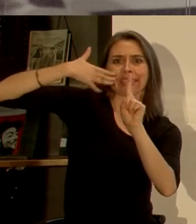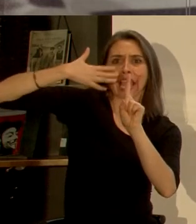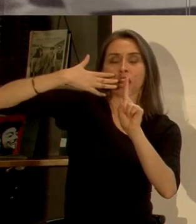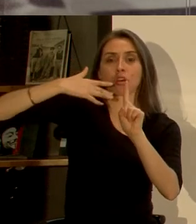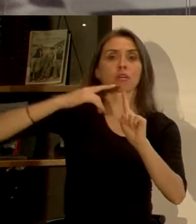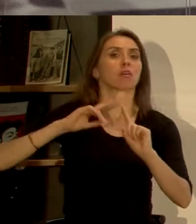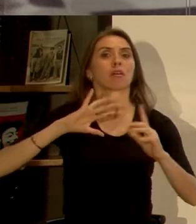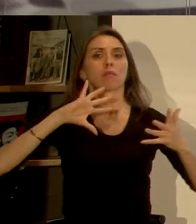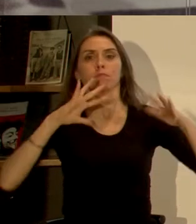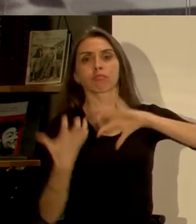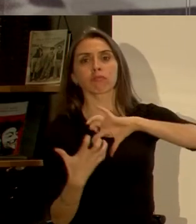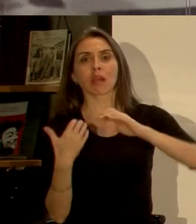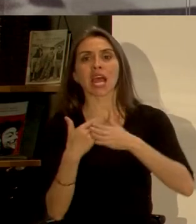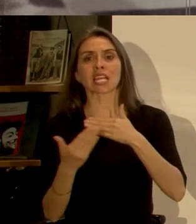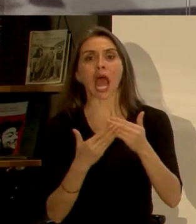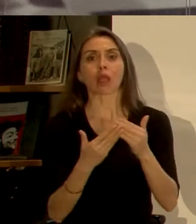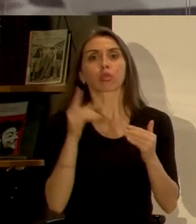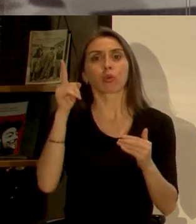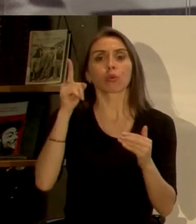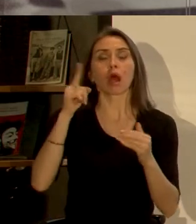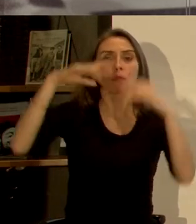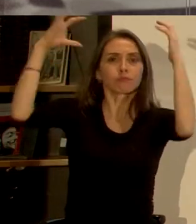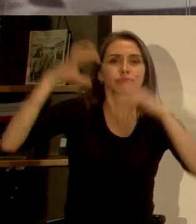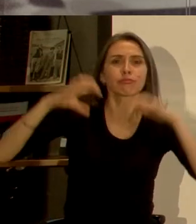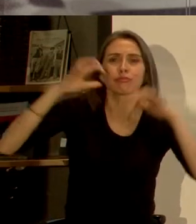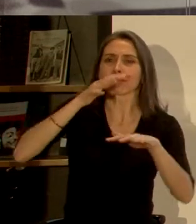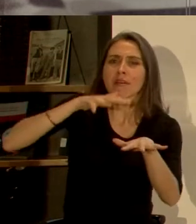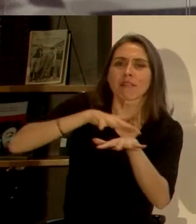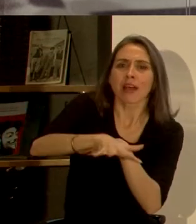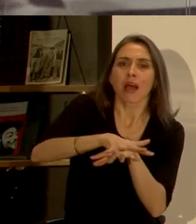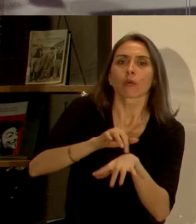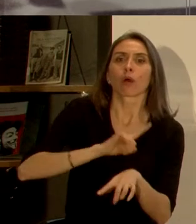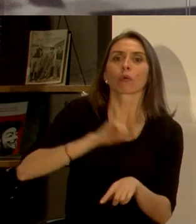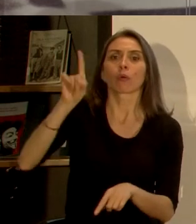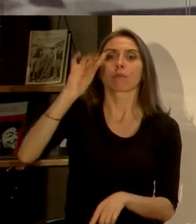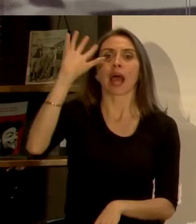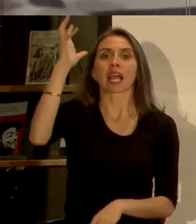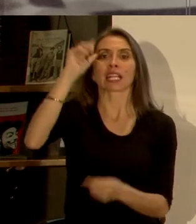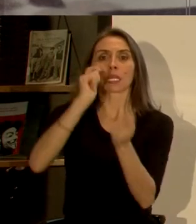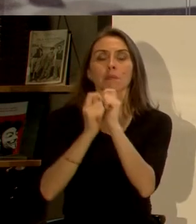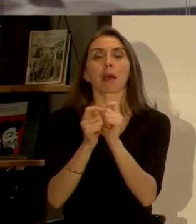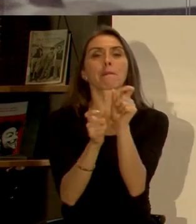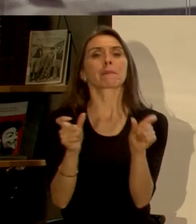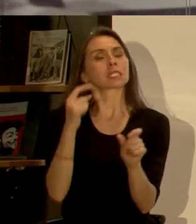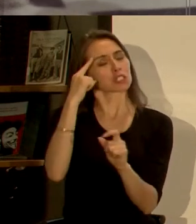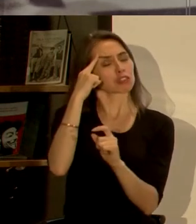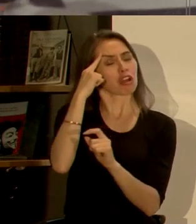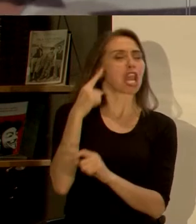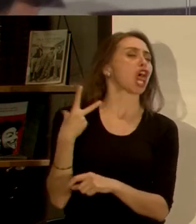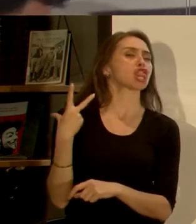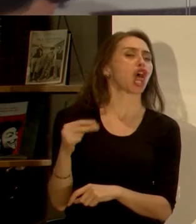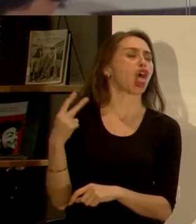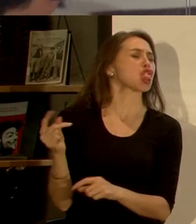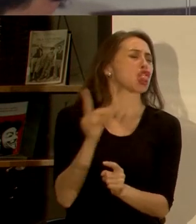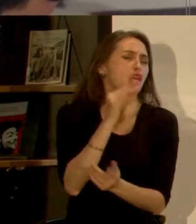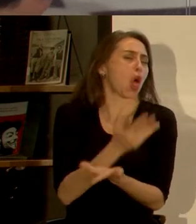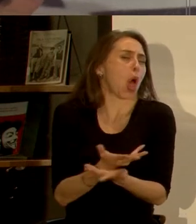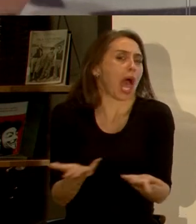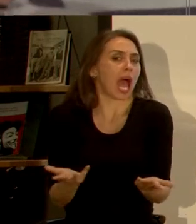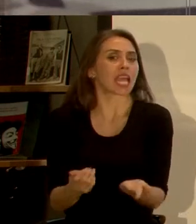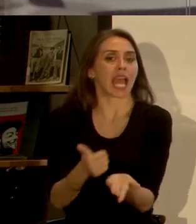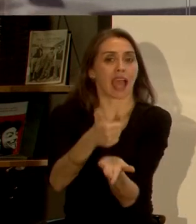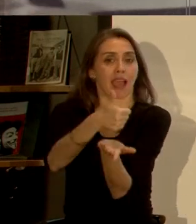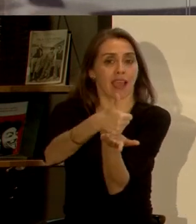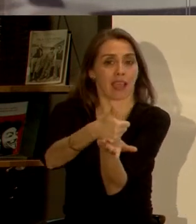vienen ligados al cambio climático, sino que a una resistencia a creer que esto existe? Hay alcaldes